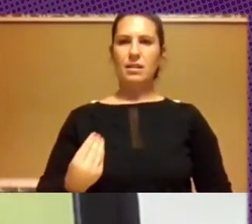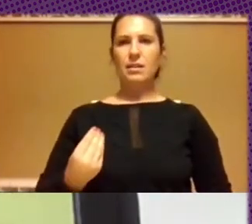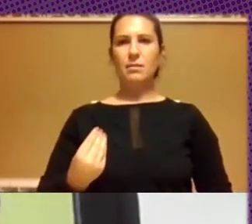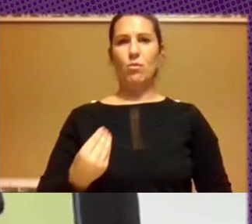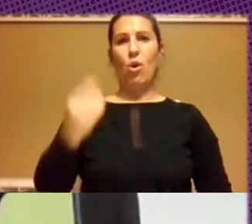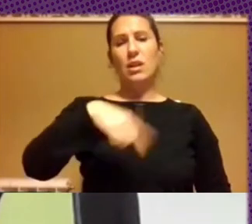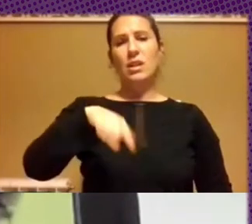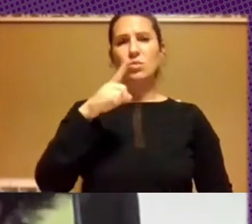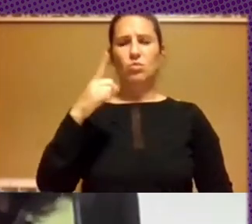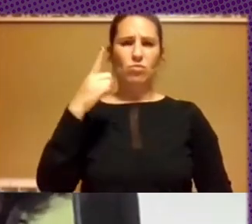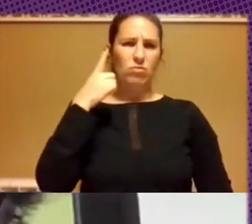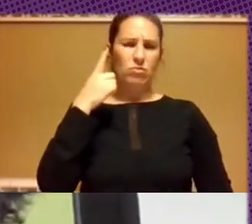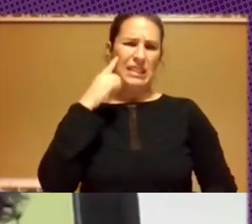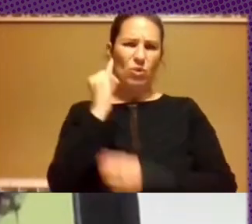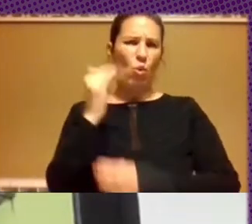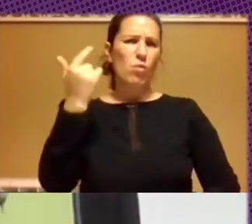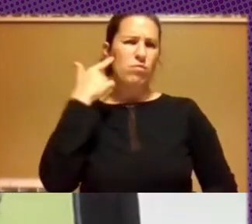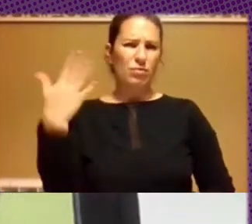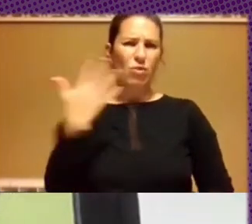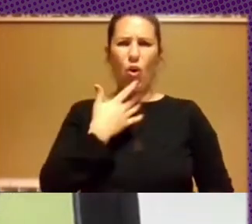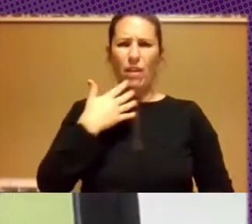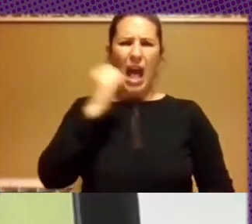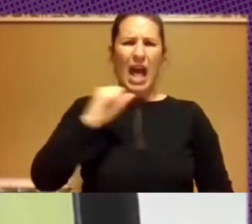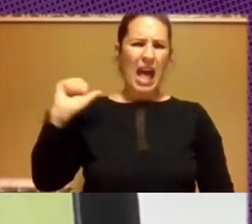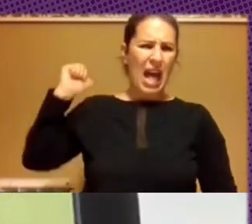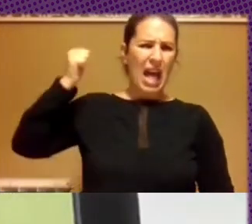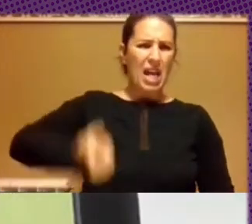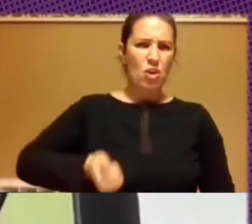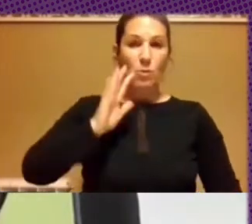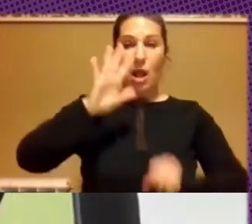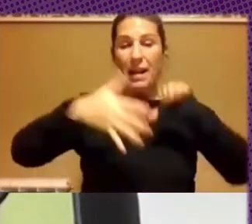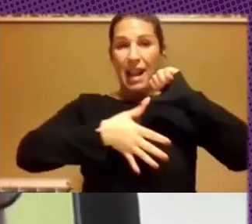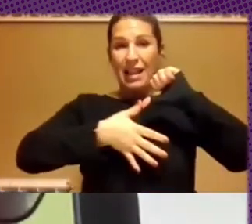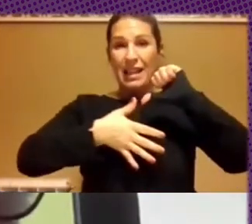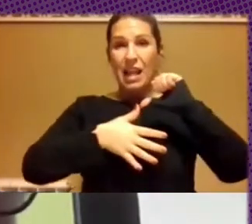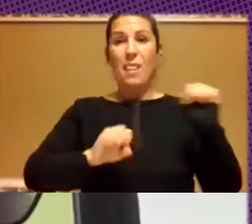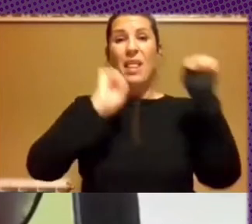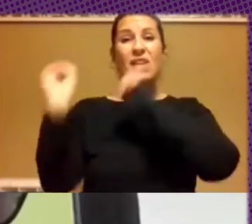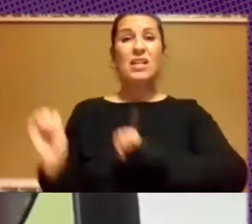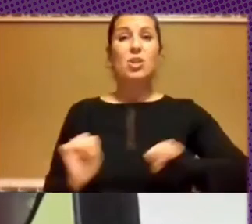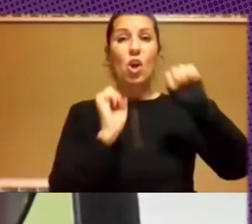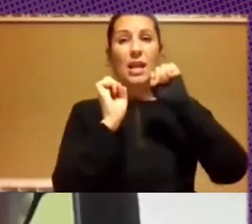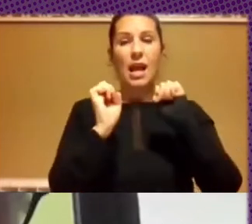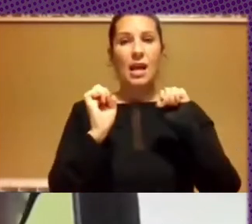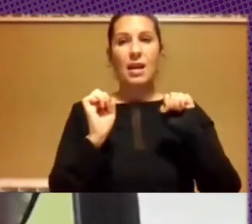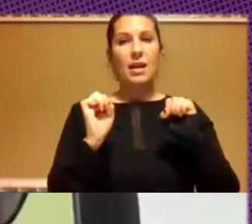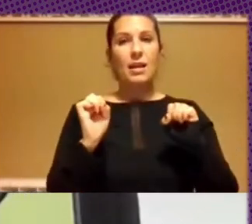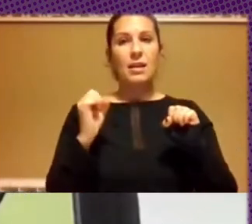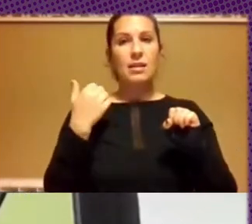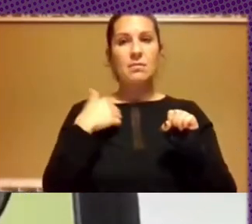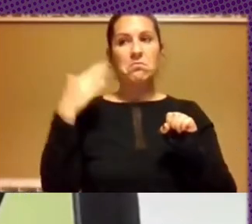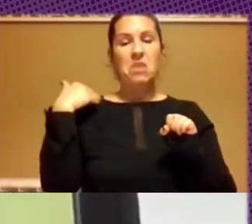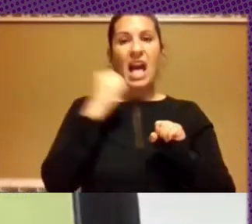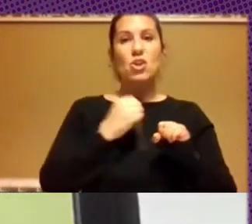de instituto conocido, que tiene muchos años de historia. En América Latina, las defensorías son un fenómeno que hoy comienzan a configurarse en los